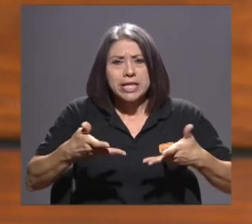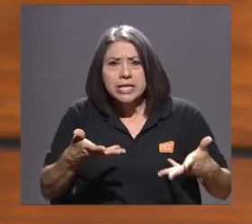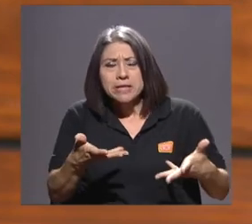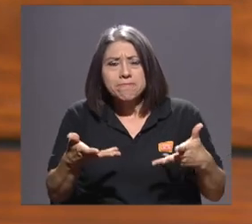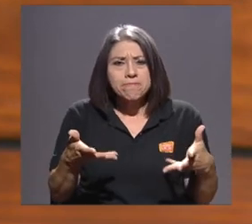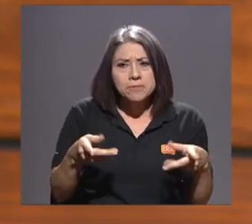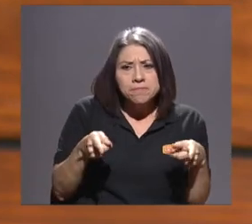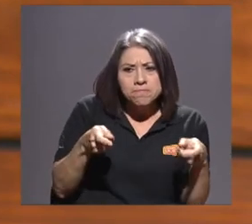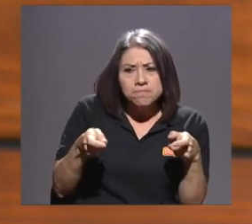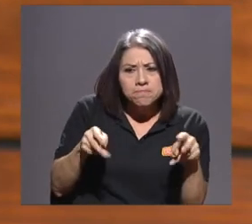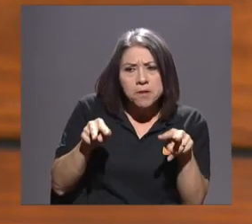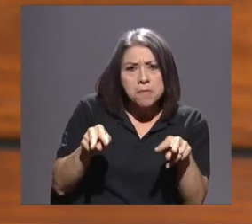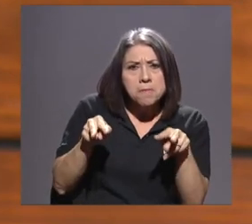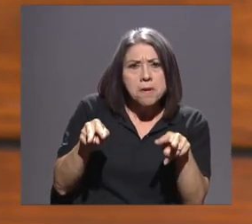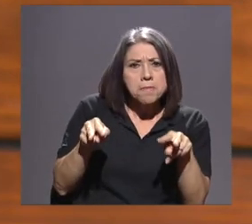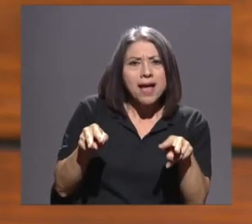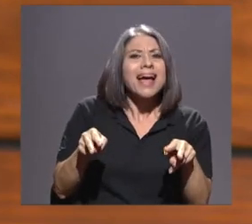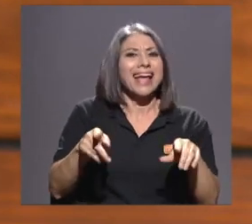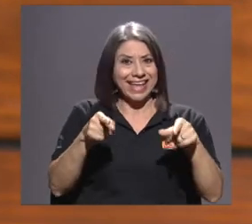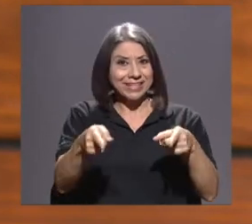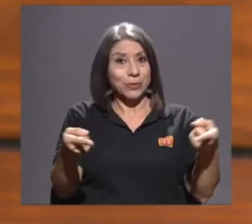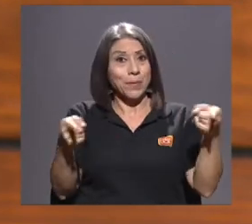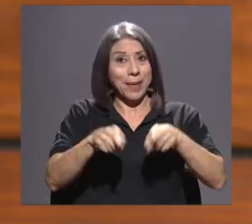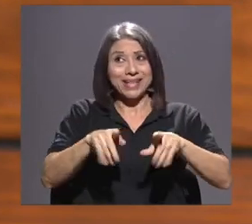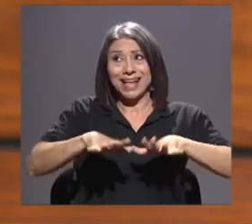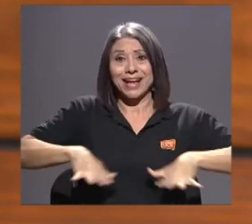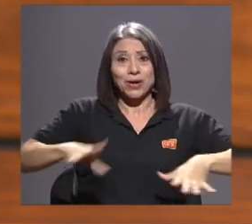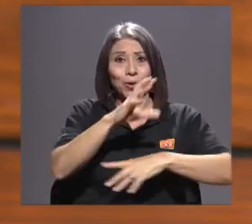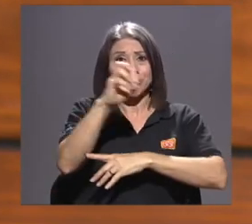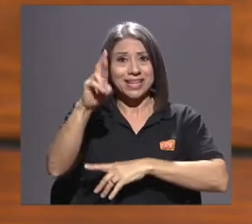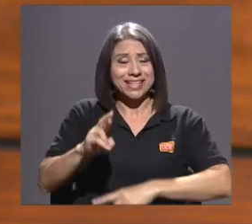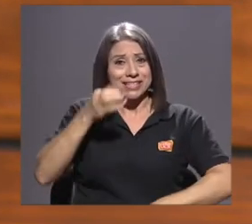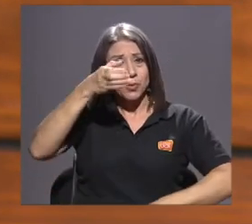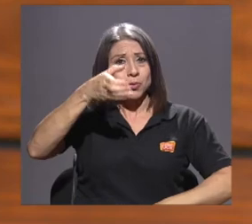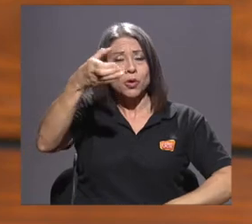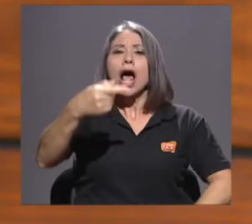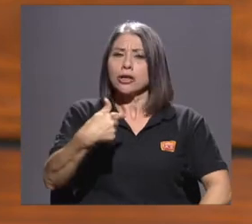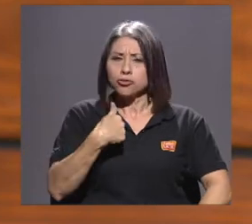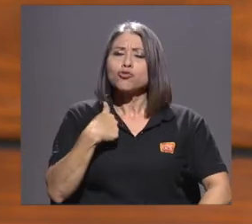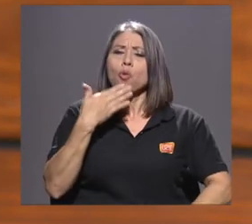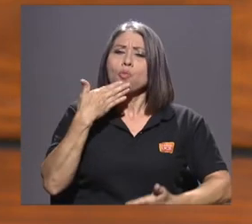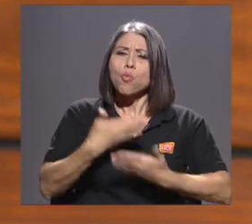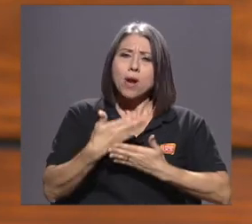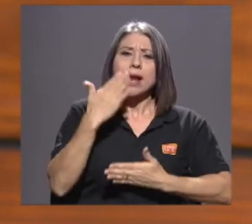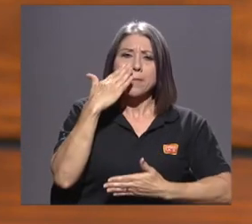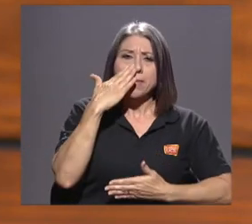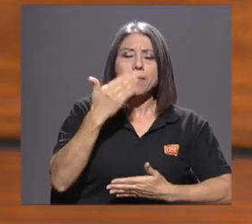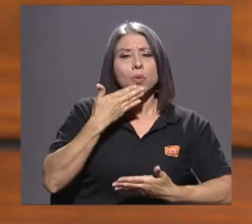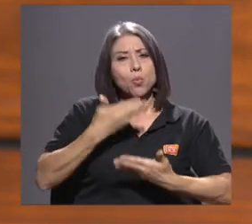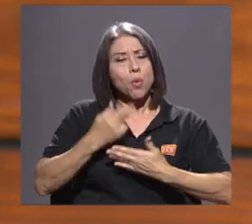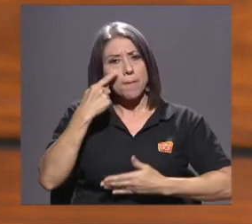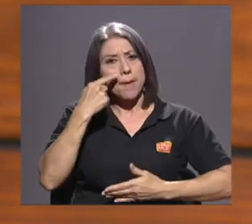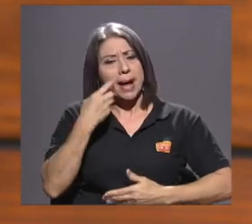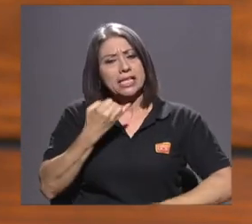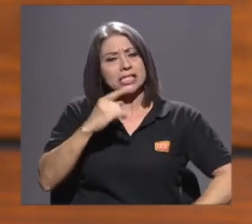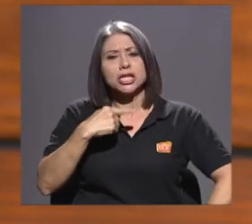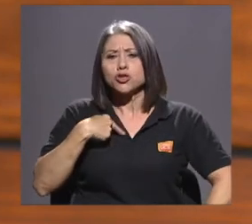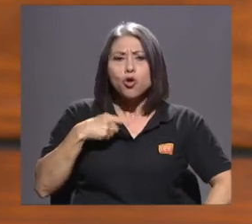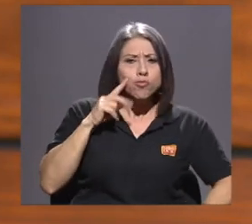está muy en la cultura costarricense que más bien yo soy un buen papá o una buena mamá si soy regañona. Si estoy